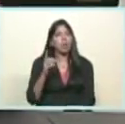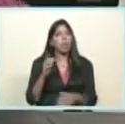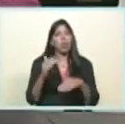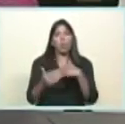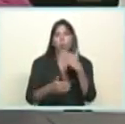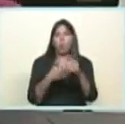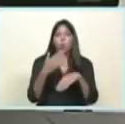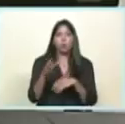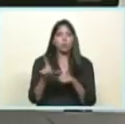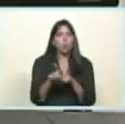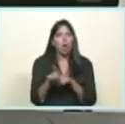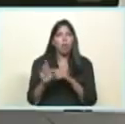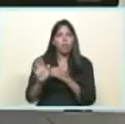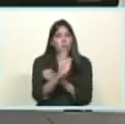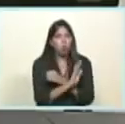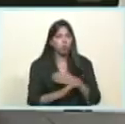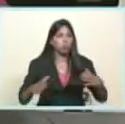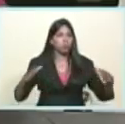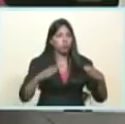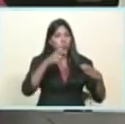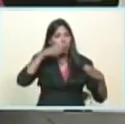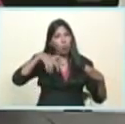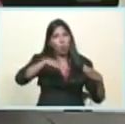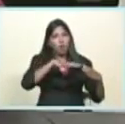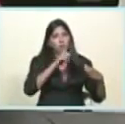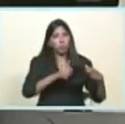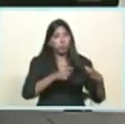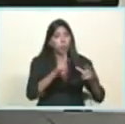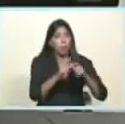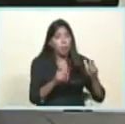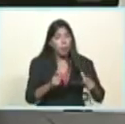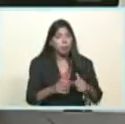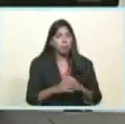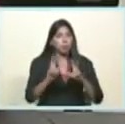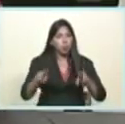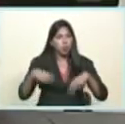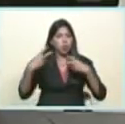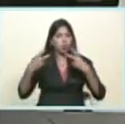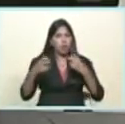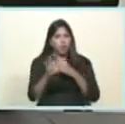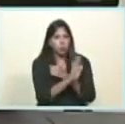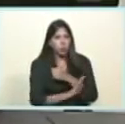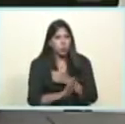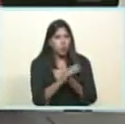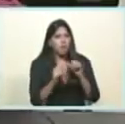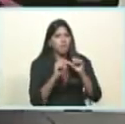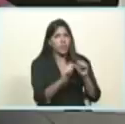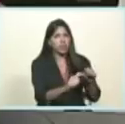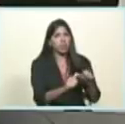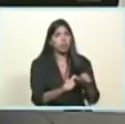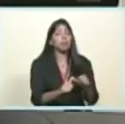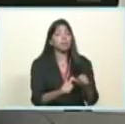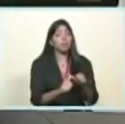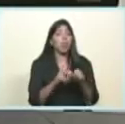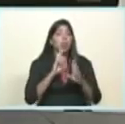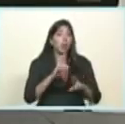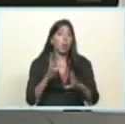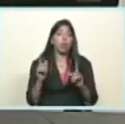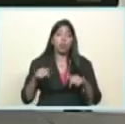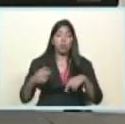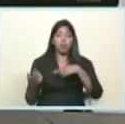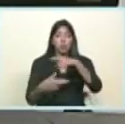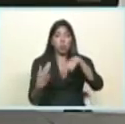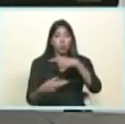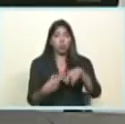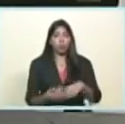avanzando en la protección integral de nuestro pueblo en la renovación de esa protección permanente es la gran respuesta de la revolución